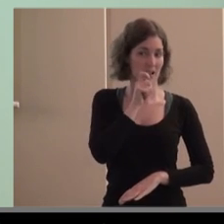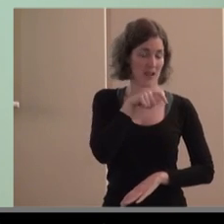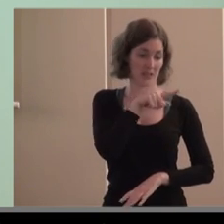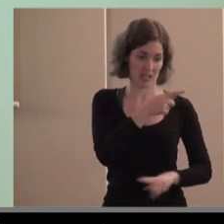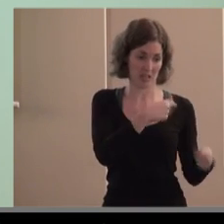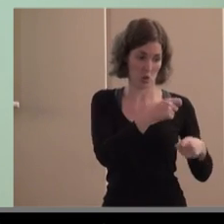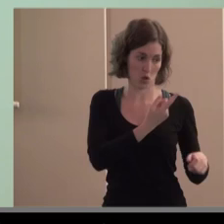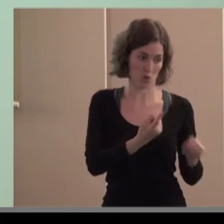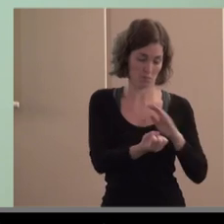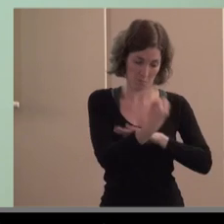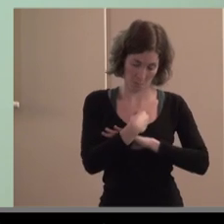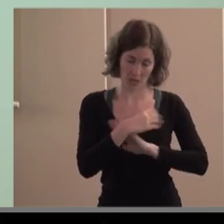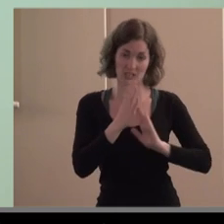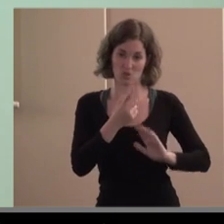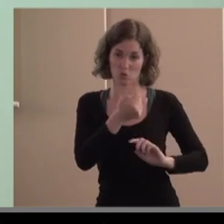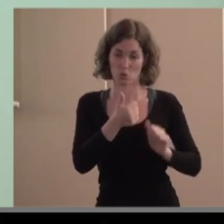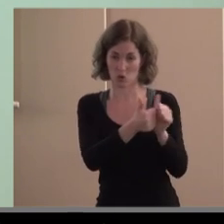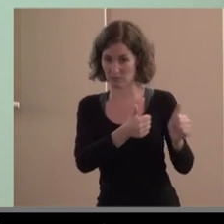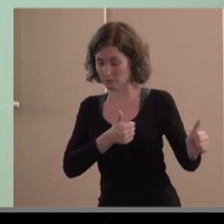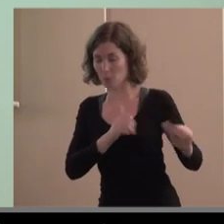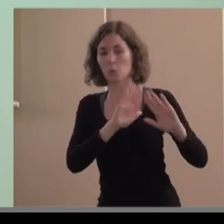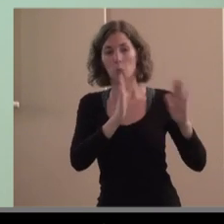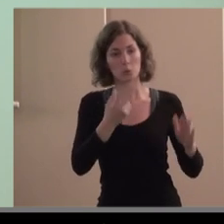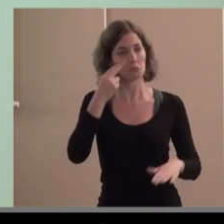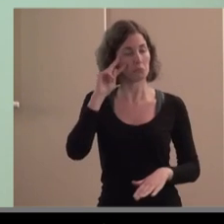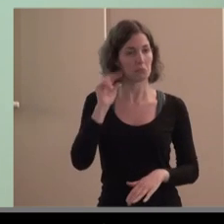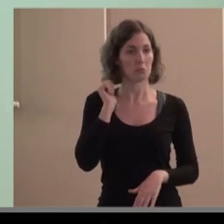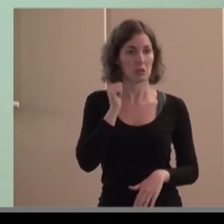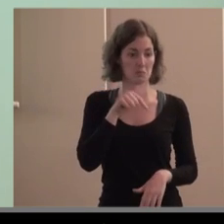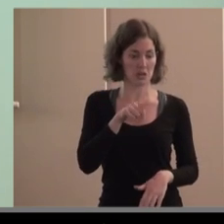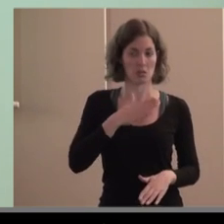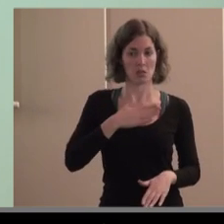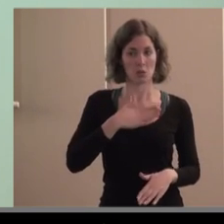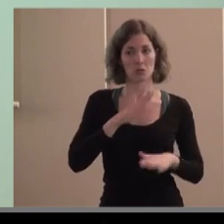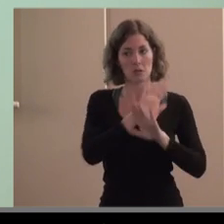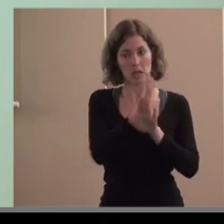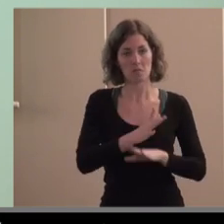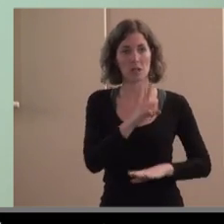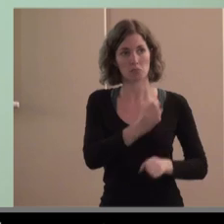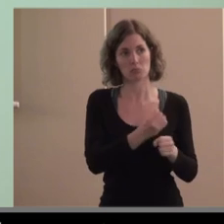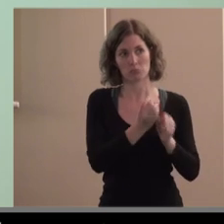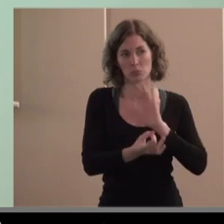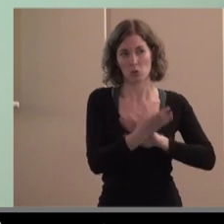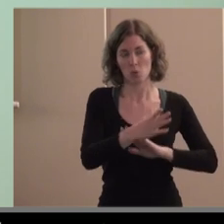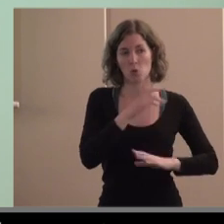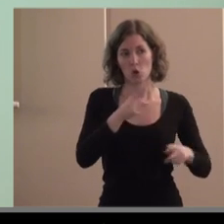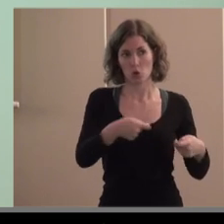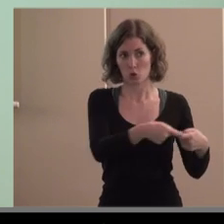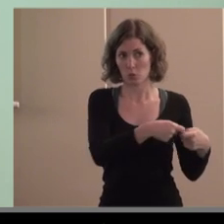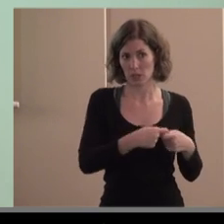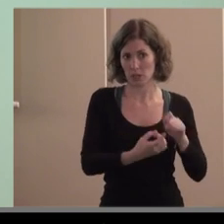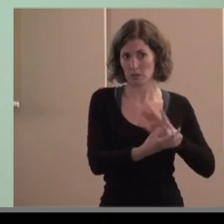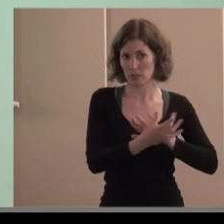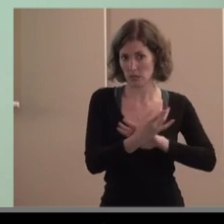nos quedamos un poco atrás pero bueno hay una experiencia ahí que acabaremos este año con un trabajo determinado con cooperativas creadas cooperativas de comercialización